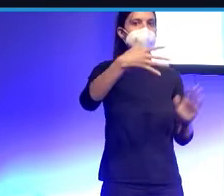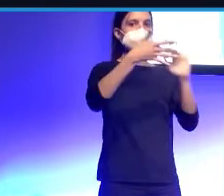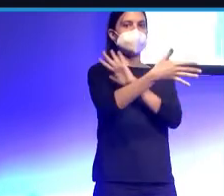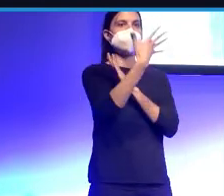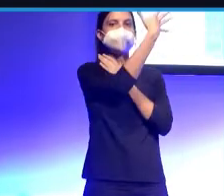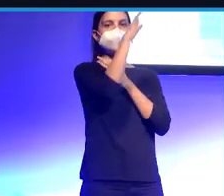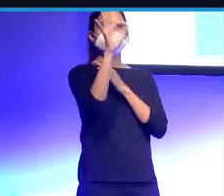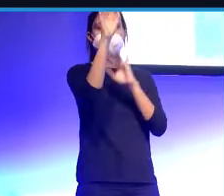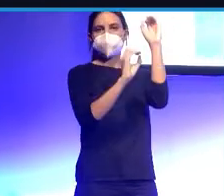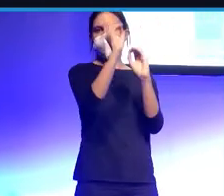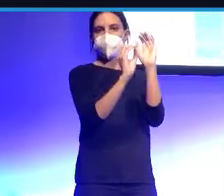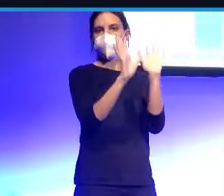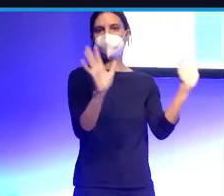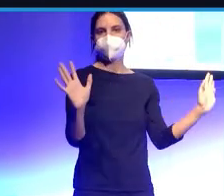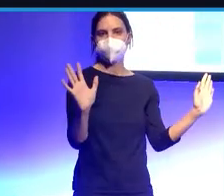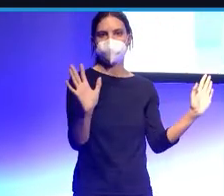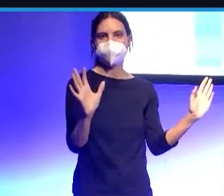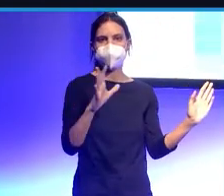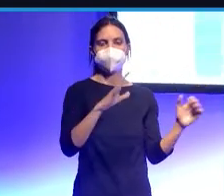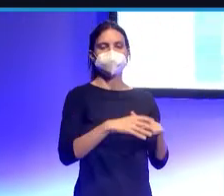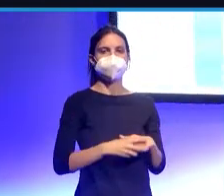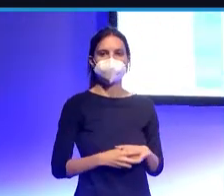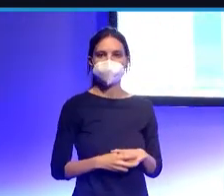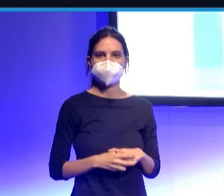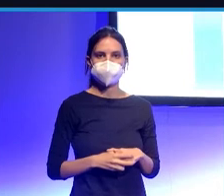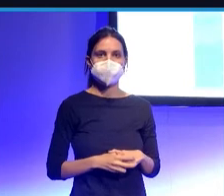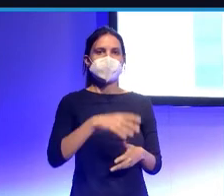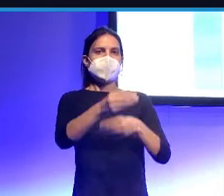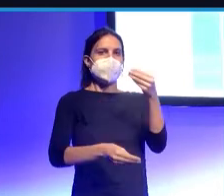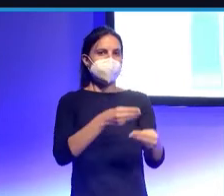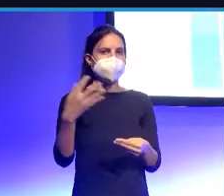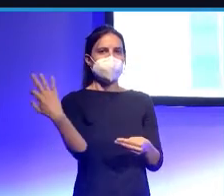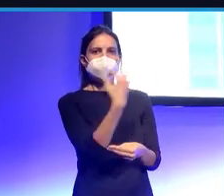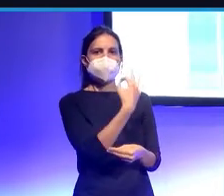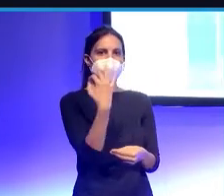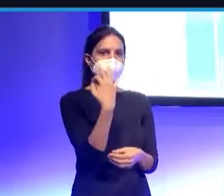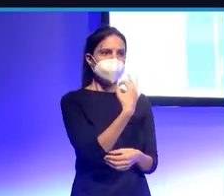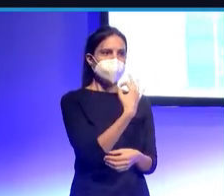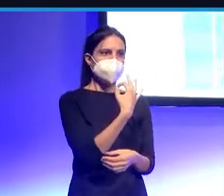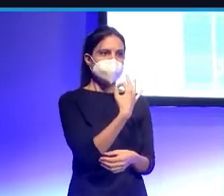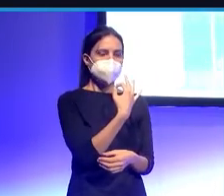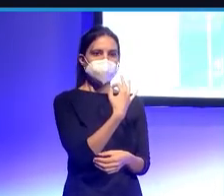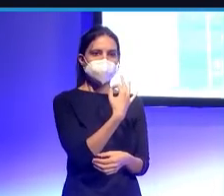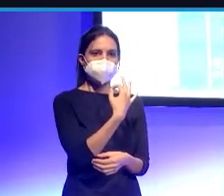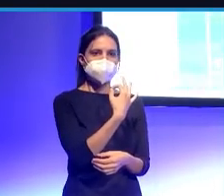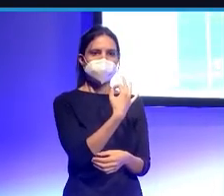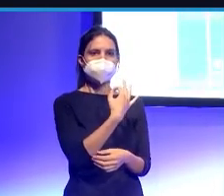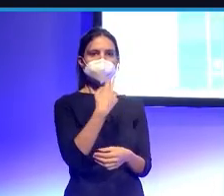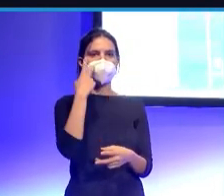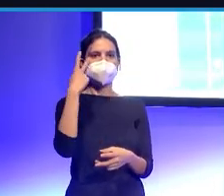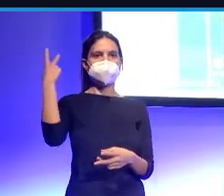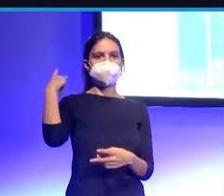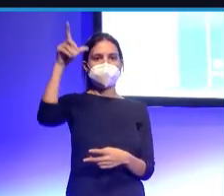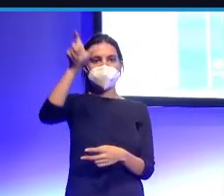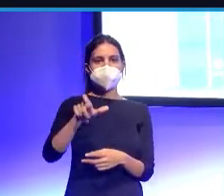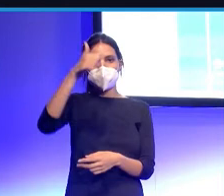un 50% de probabilidad de que acabara en gol. Entonces, ¿qué hacemos? Gerard Moreno ha metido 15 goles y si sumamos todas